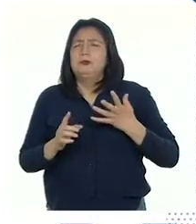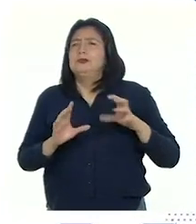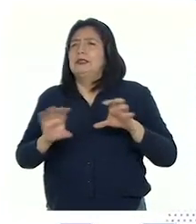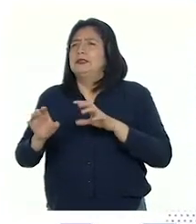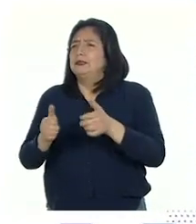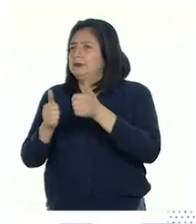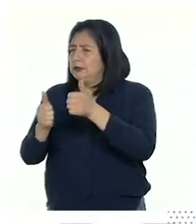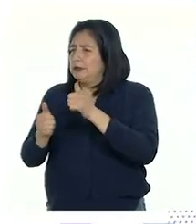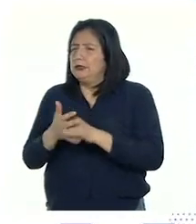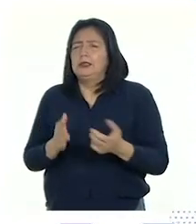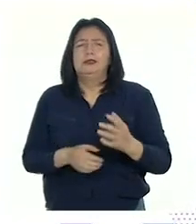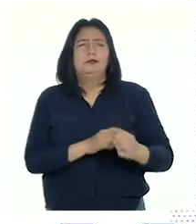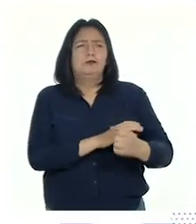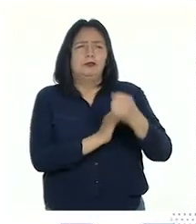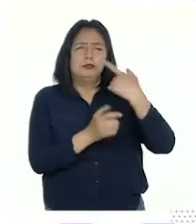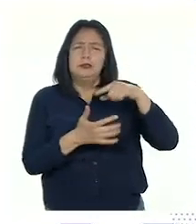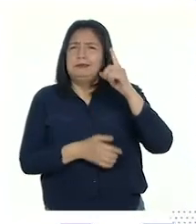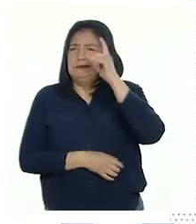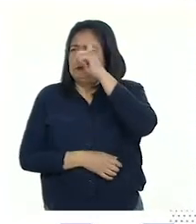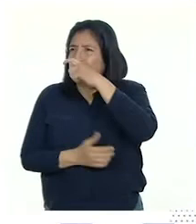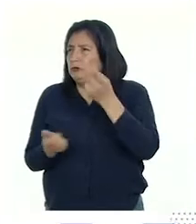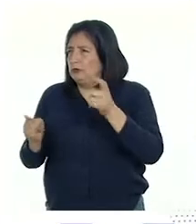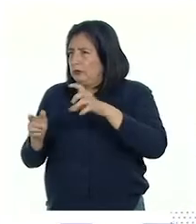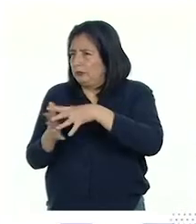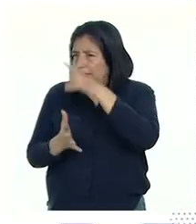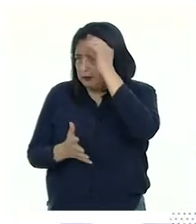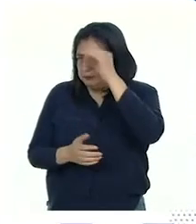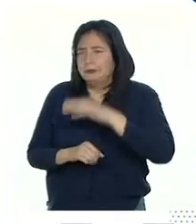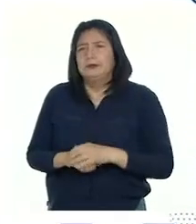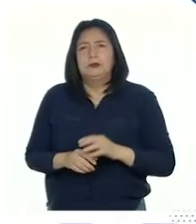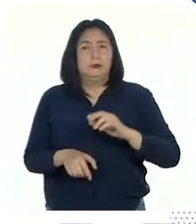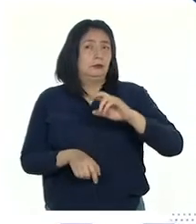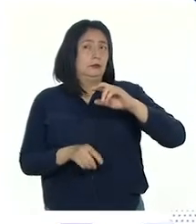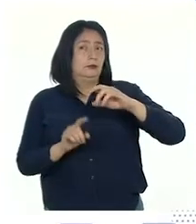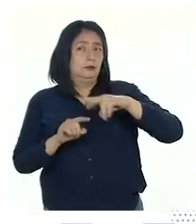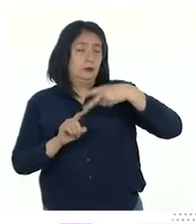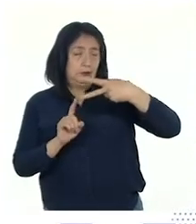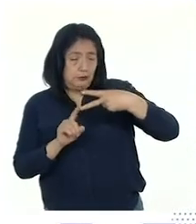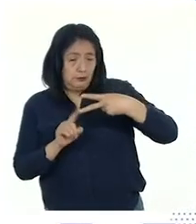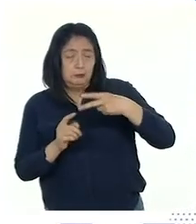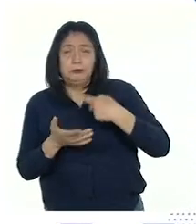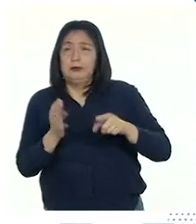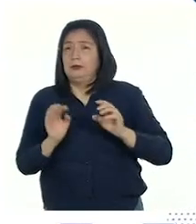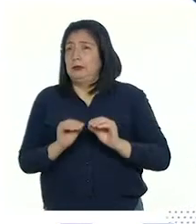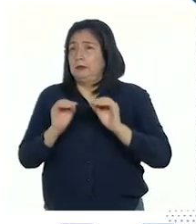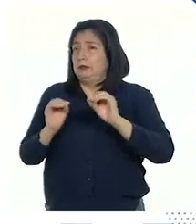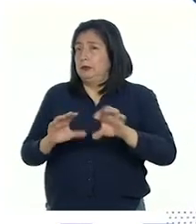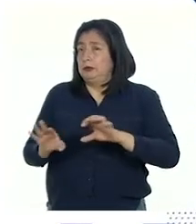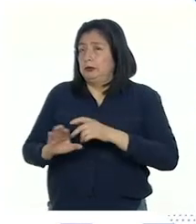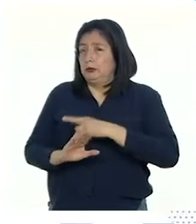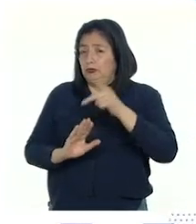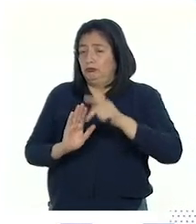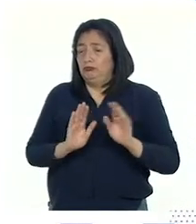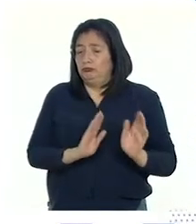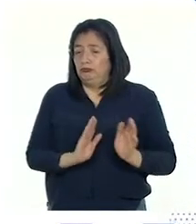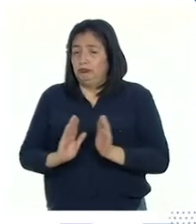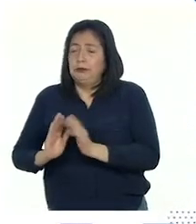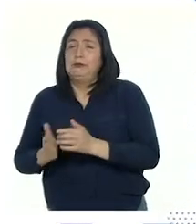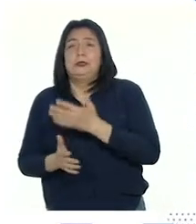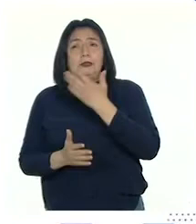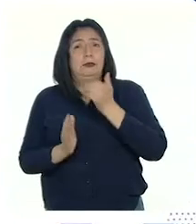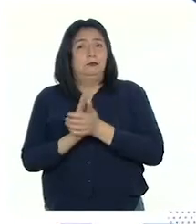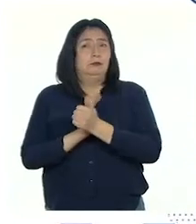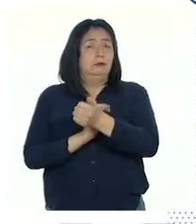nuestras fortalezas y dificultades en nuestro aprendizaje. Luego, elaboraremos y aplicaremos un plan para mejorar nuestra